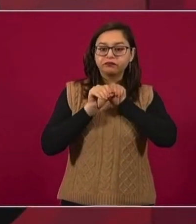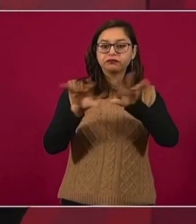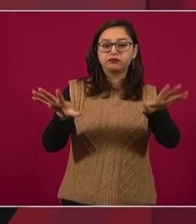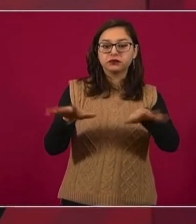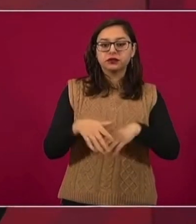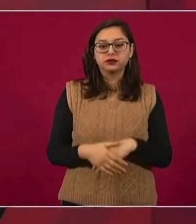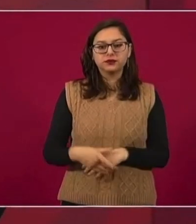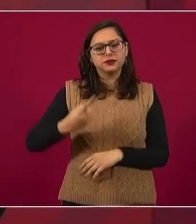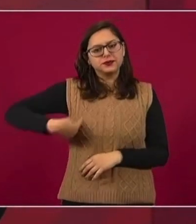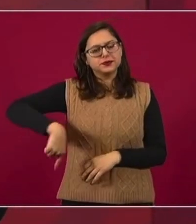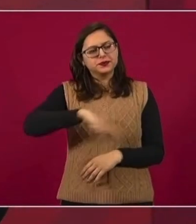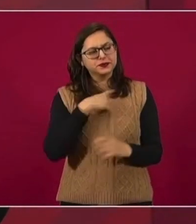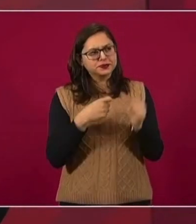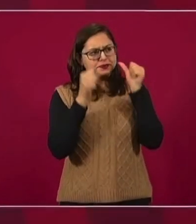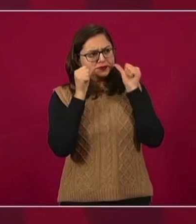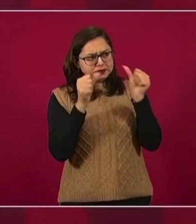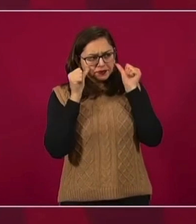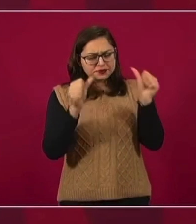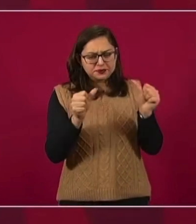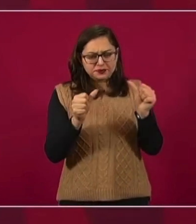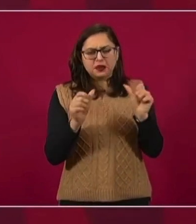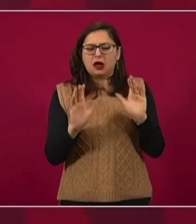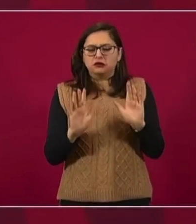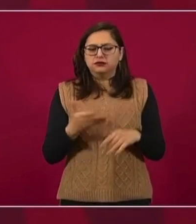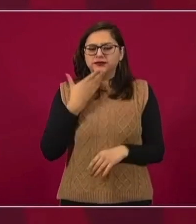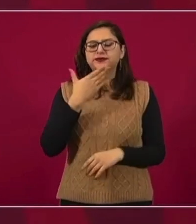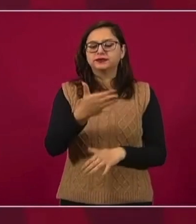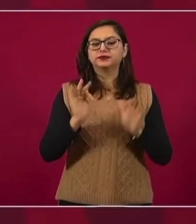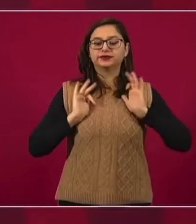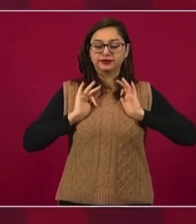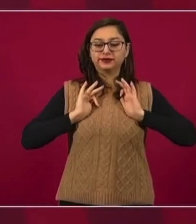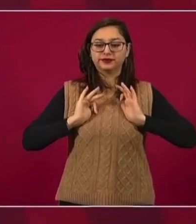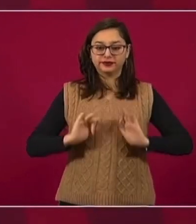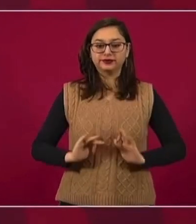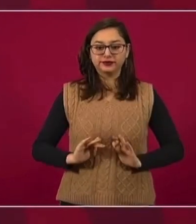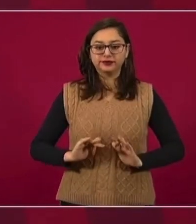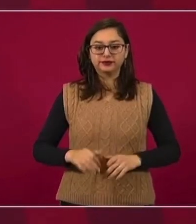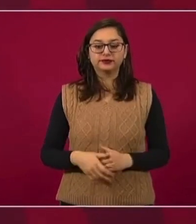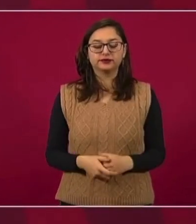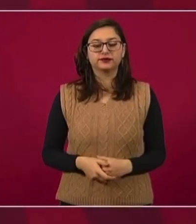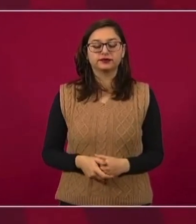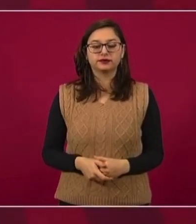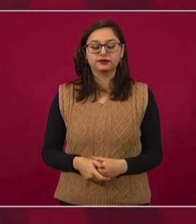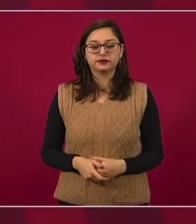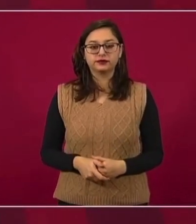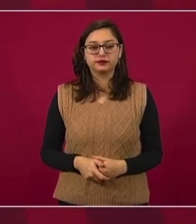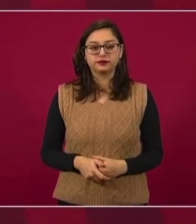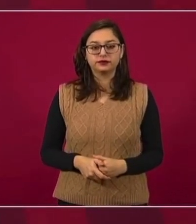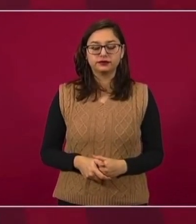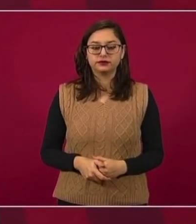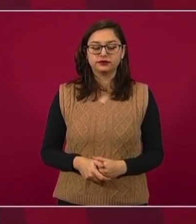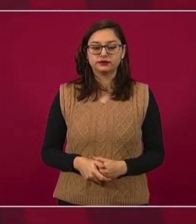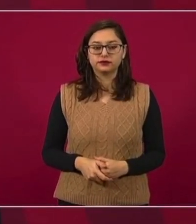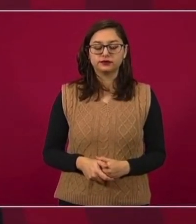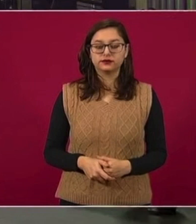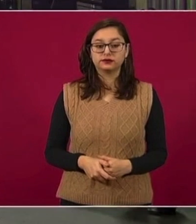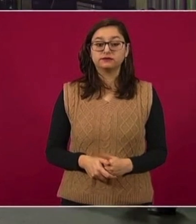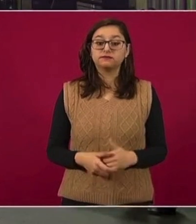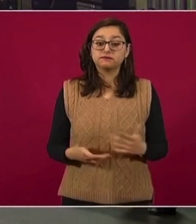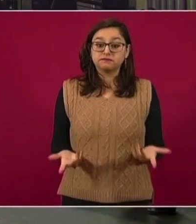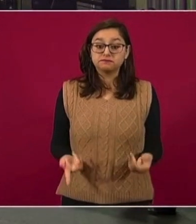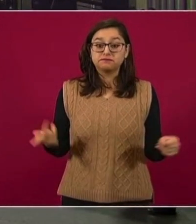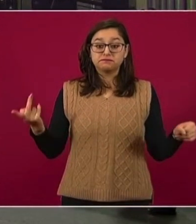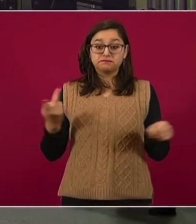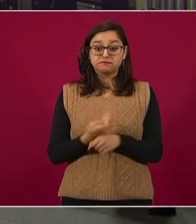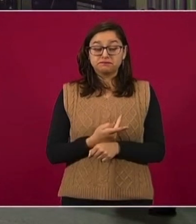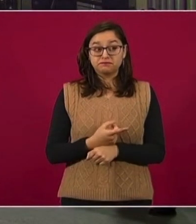vemos eso con tranquilidad. Además, como se consume mucho